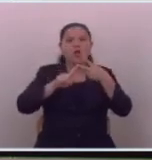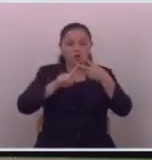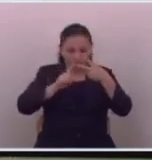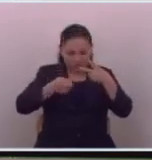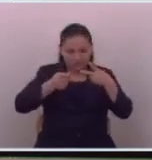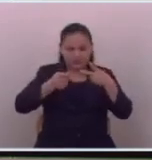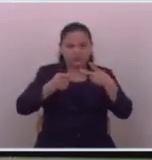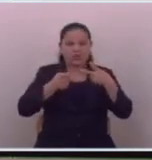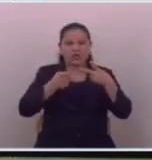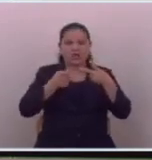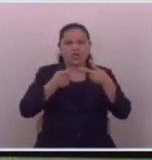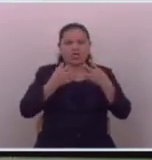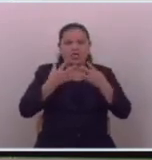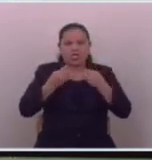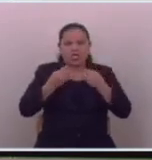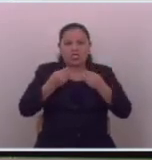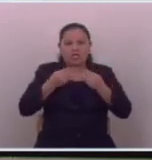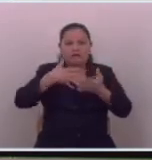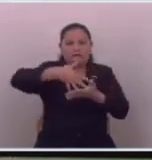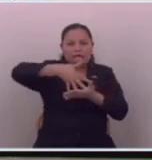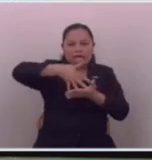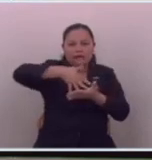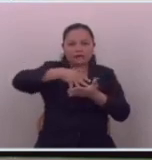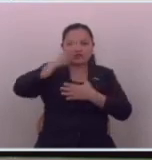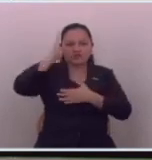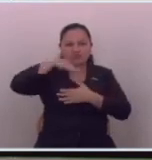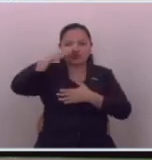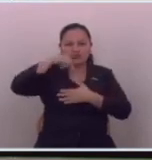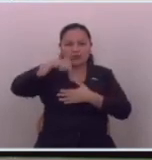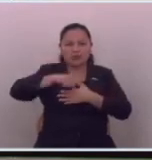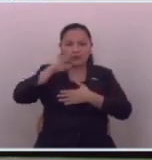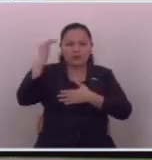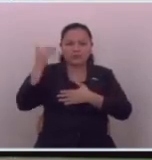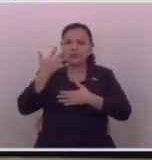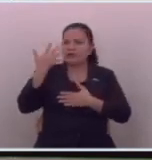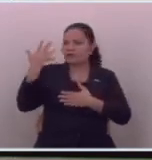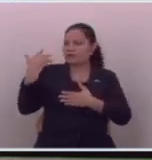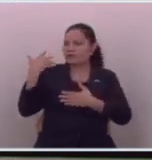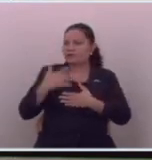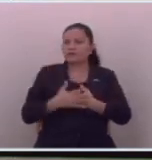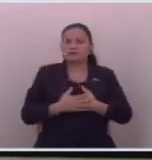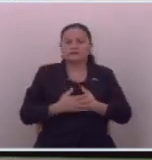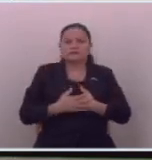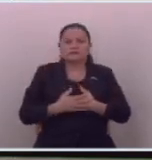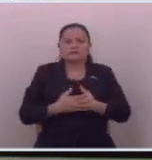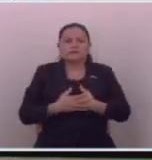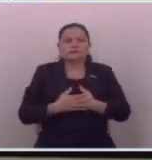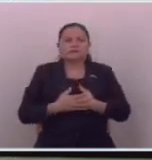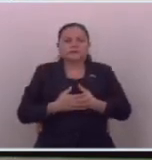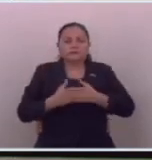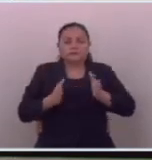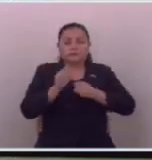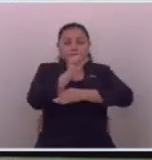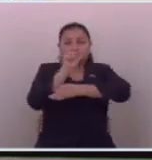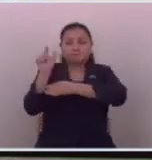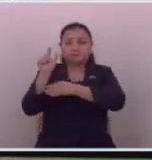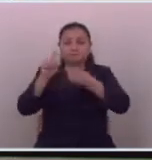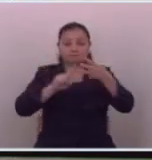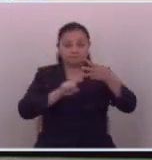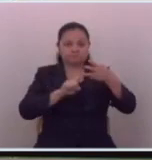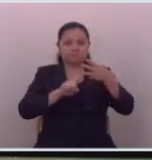cobardes y corruptos que existían en este país en las instituciones